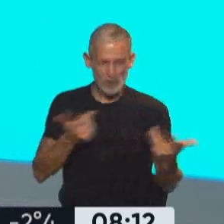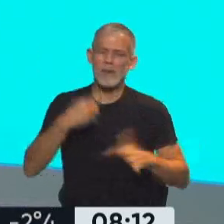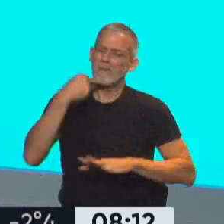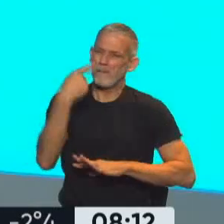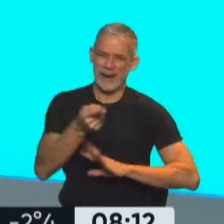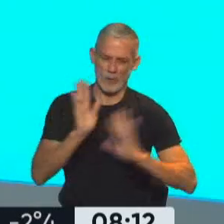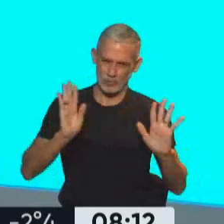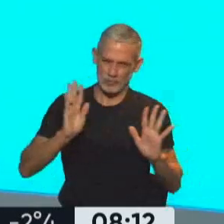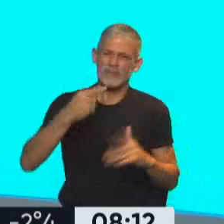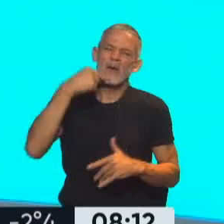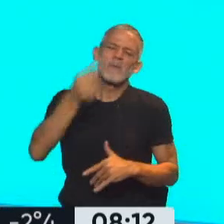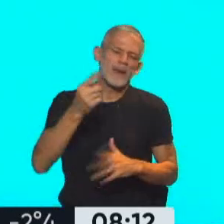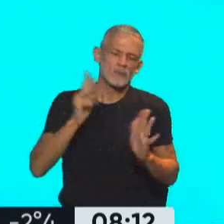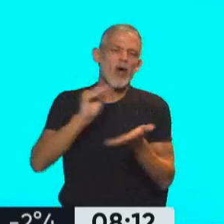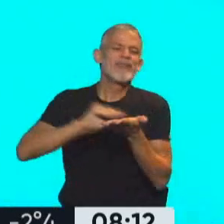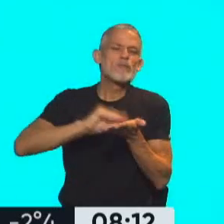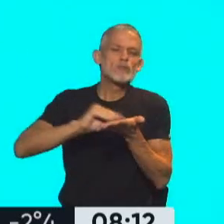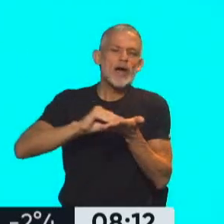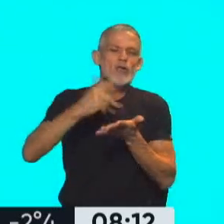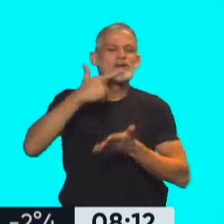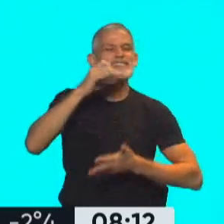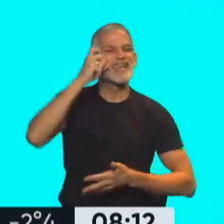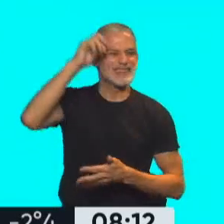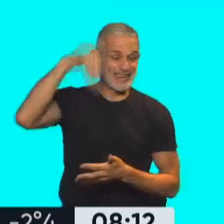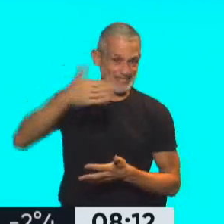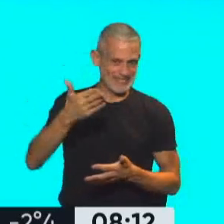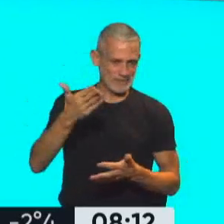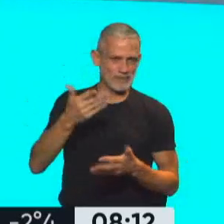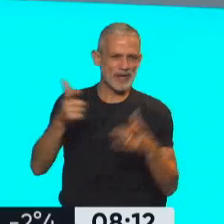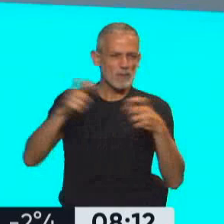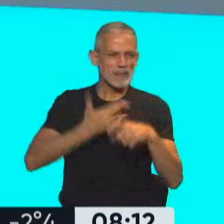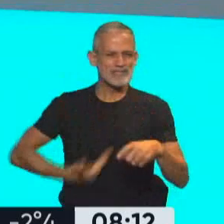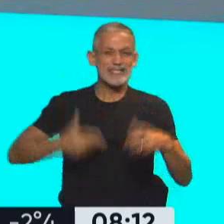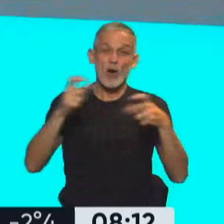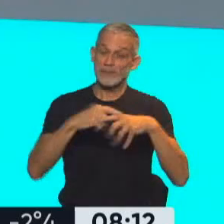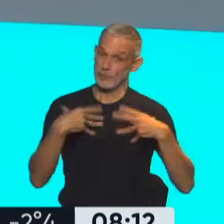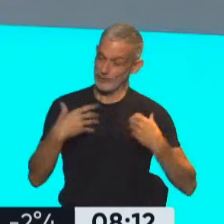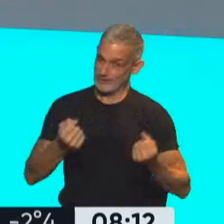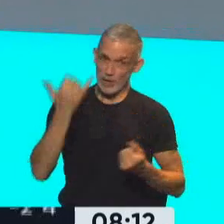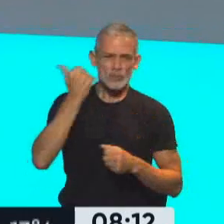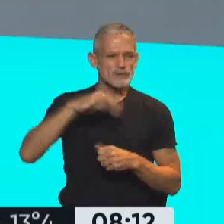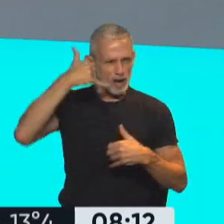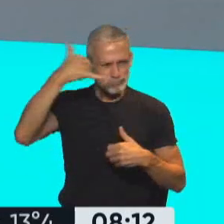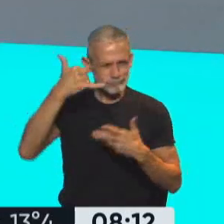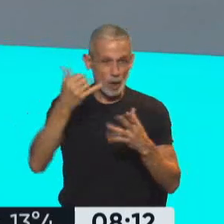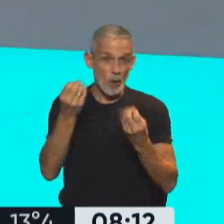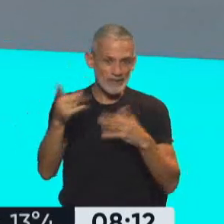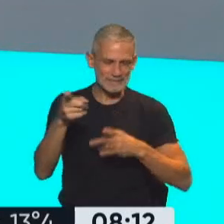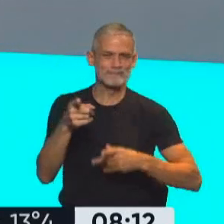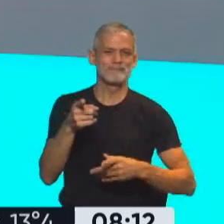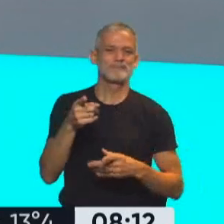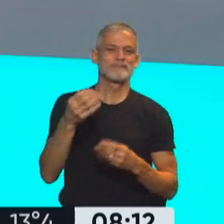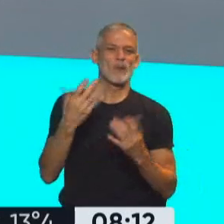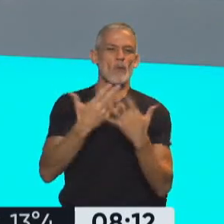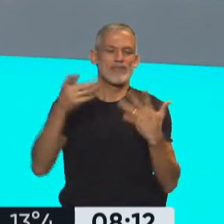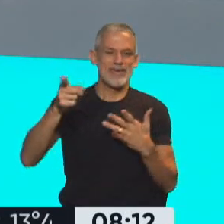A ver, le vamos a preguntar al diputado Pablo Yedlin, que es el presidente de la Comisión de Salud, quien muy amablemente ya nos está atendiendo. ¿Qué tal, diputado Yedlin? Buen